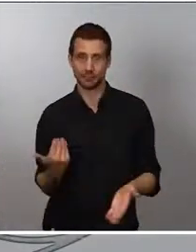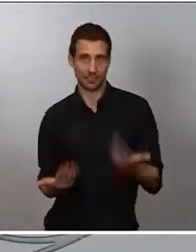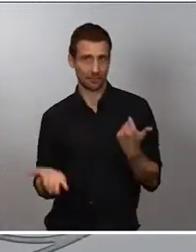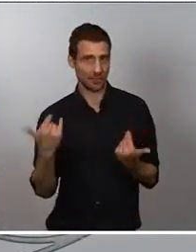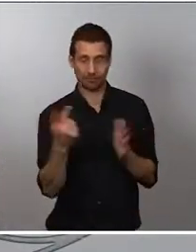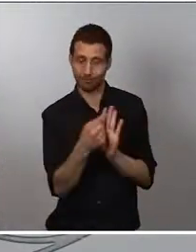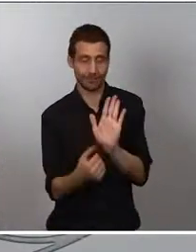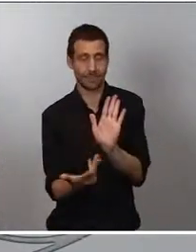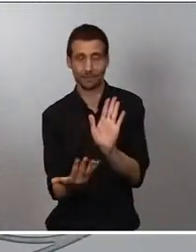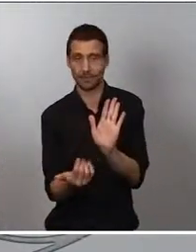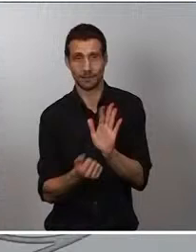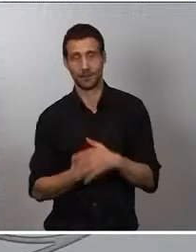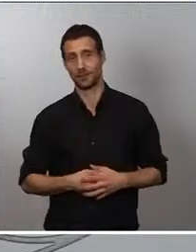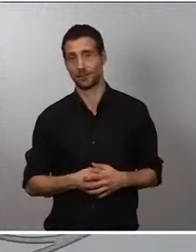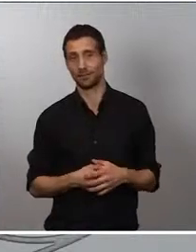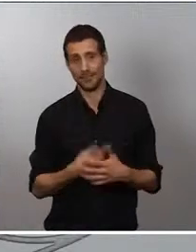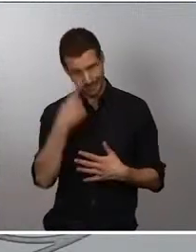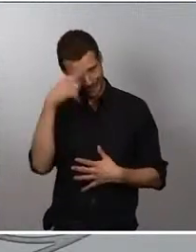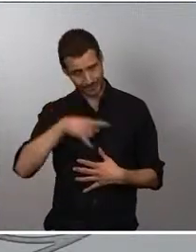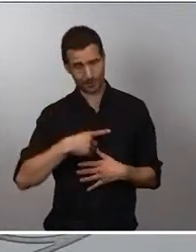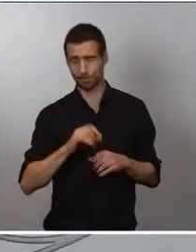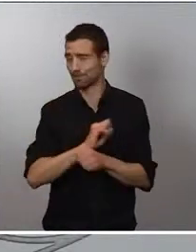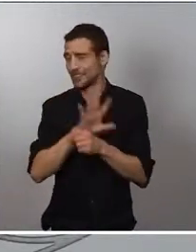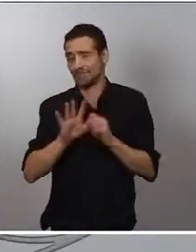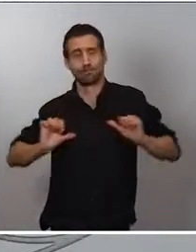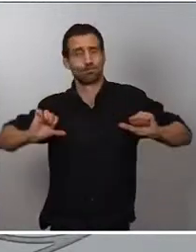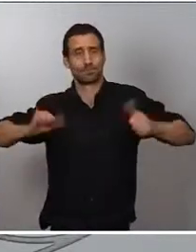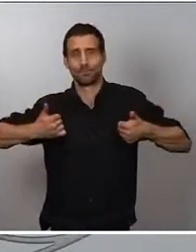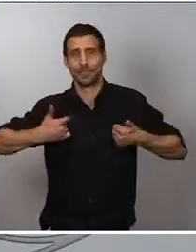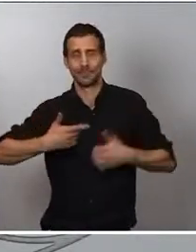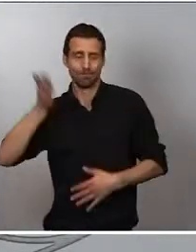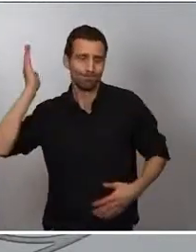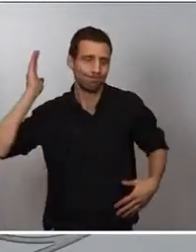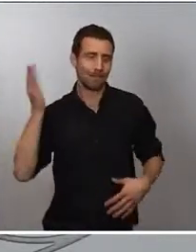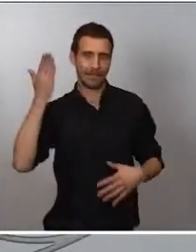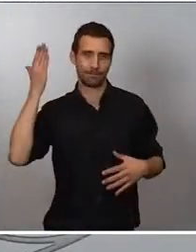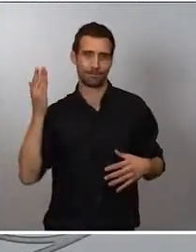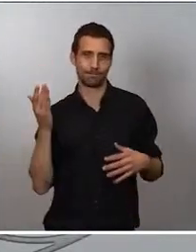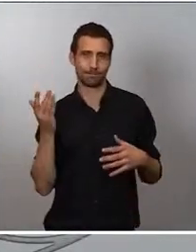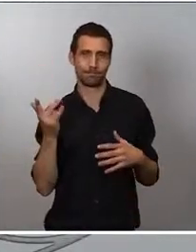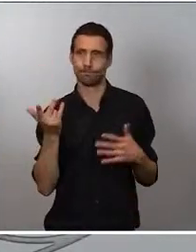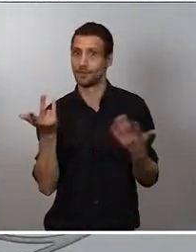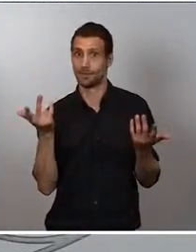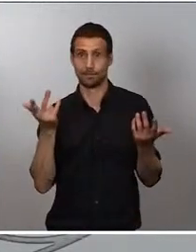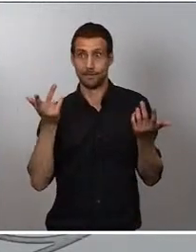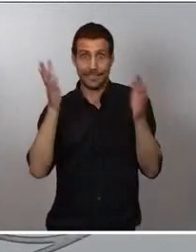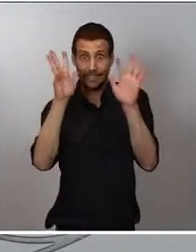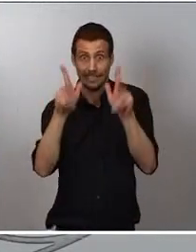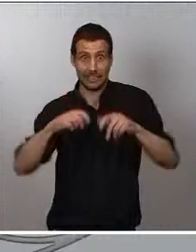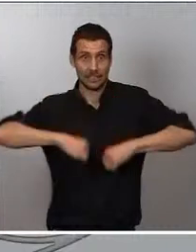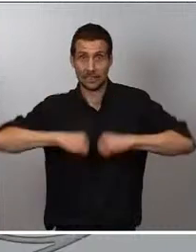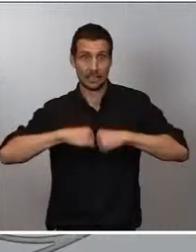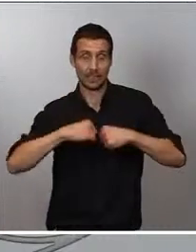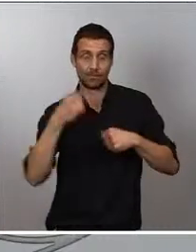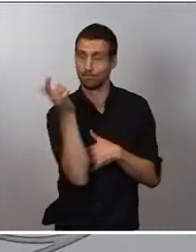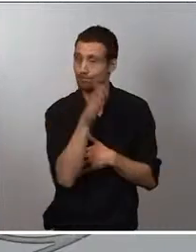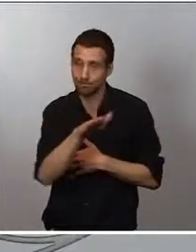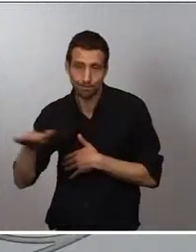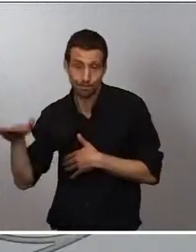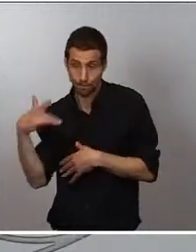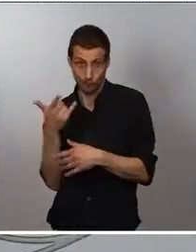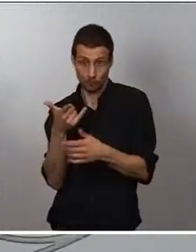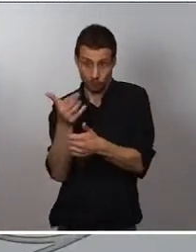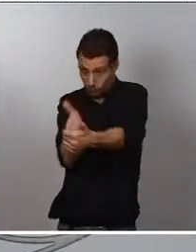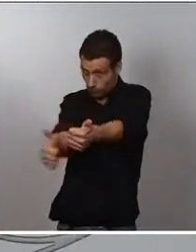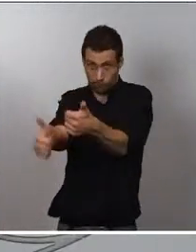instituciones más golpeadas al comienzo de la crisis. De ahí que priorizáramos a este colectivo al principio de la campaña de vacunación y, por